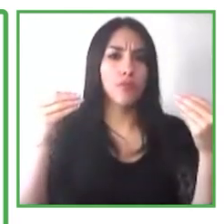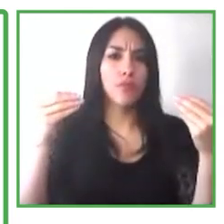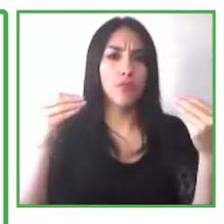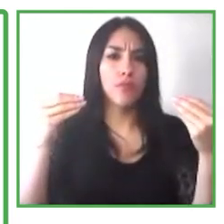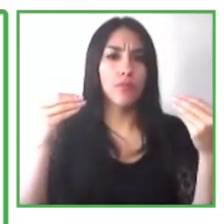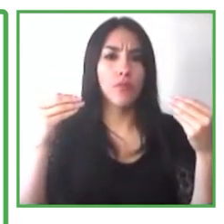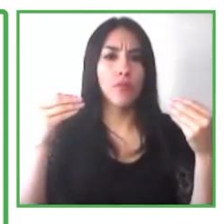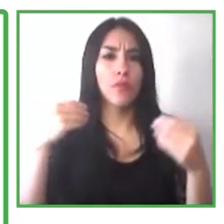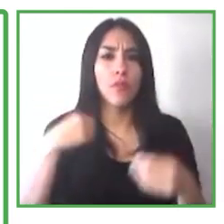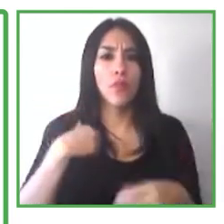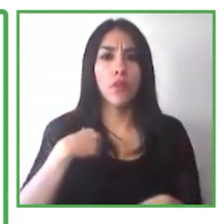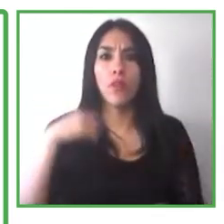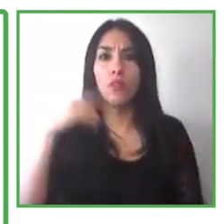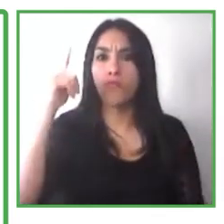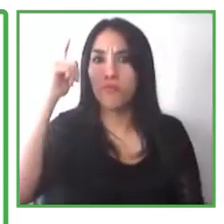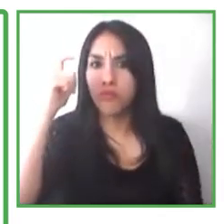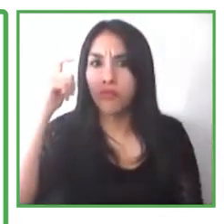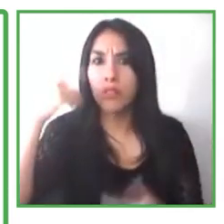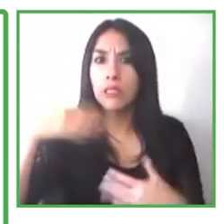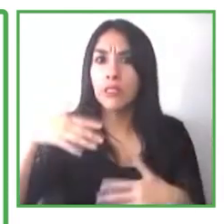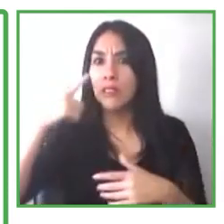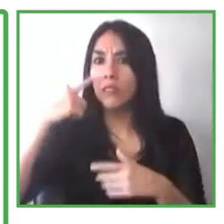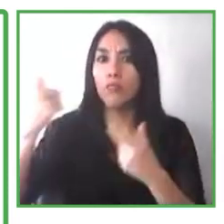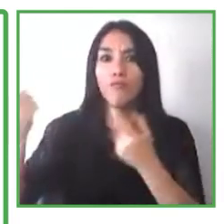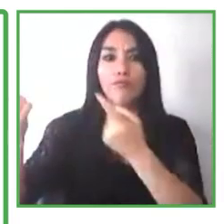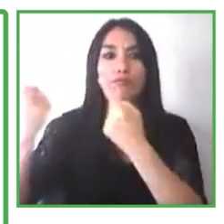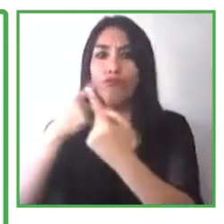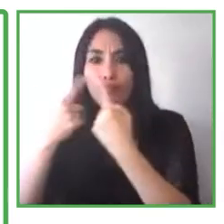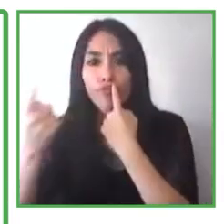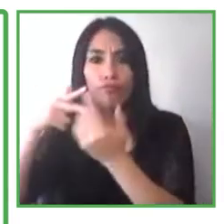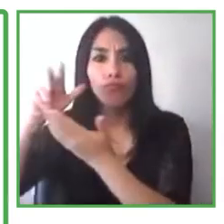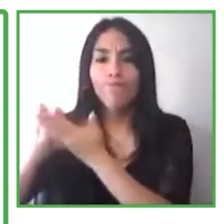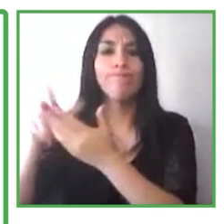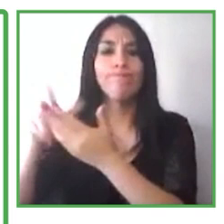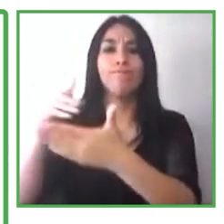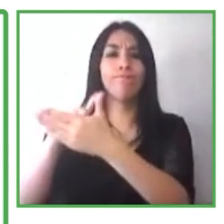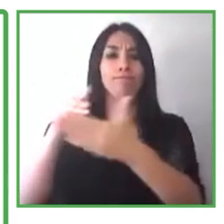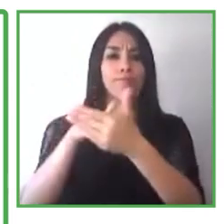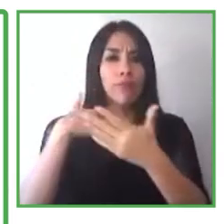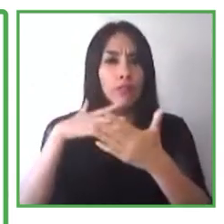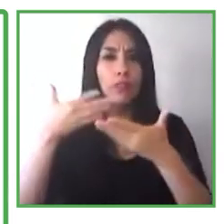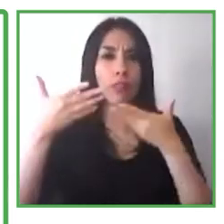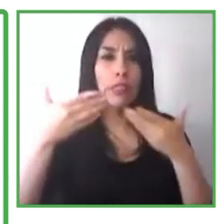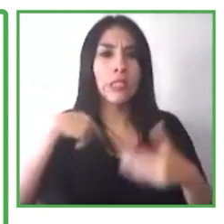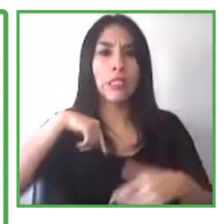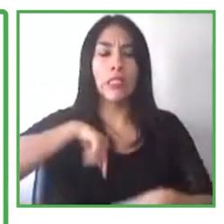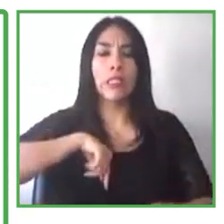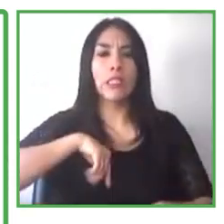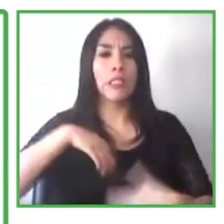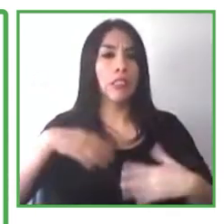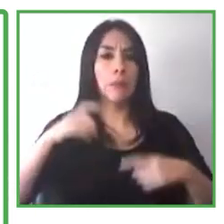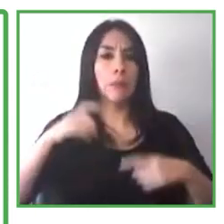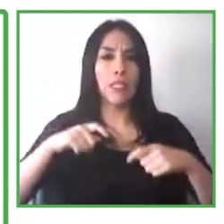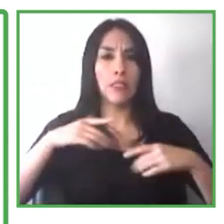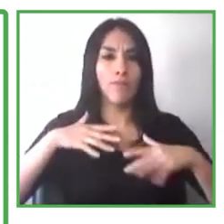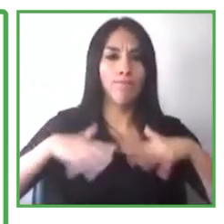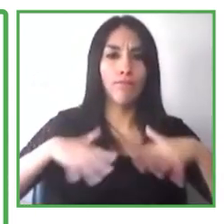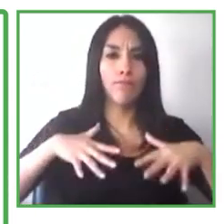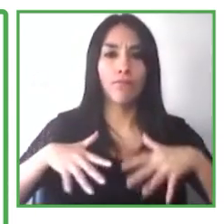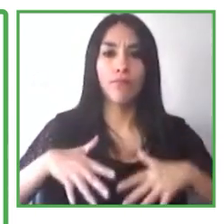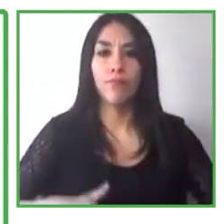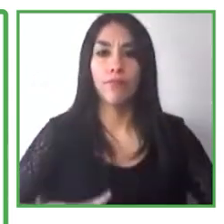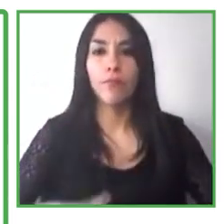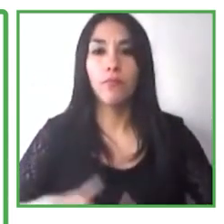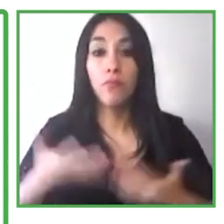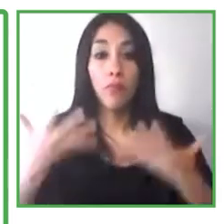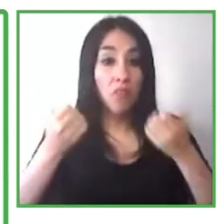barreras. Claramente hay algún tipo de sesgo, aunque esto es uno de muchos problemas. Creo que a menudo los candidatos con discapacidades,